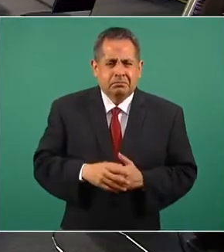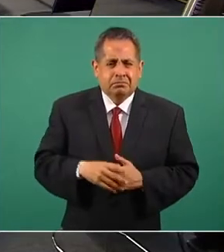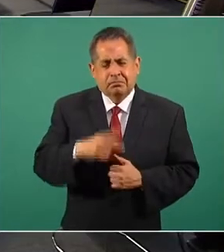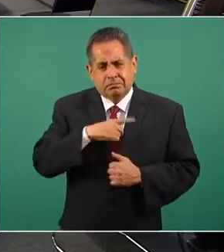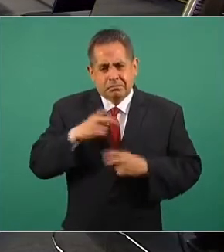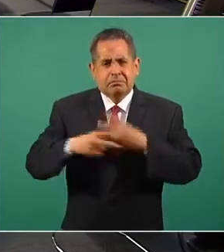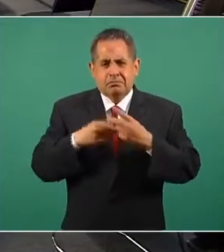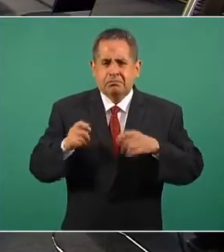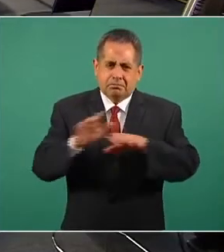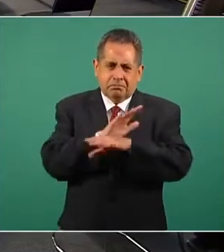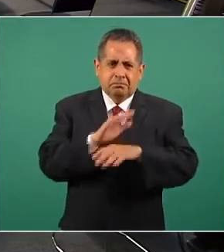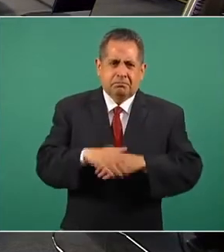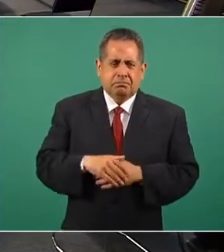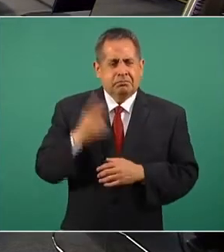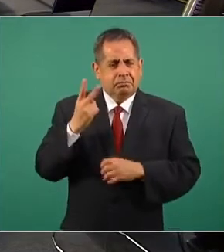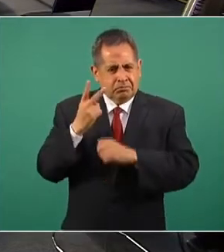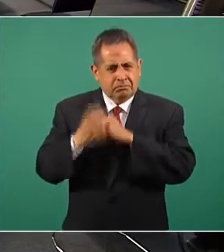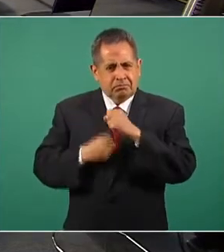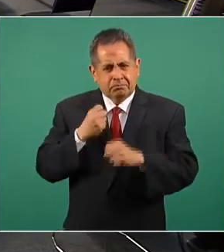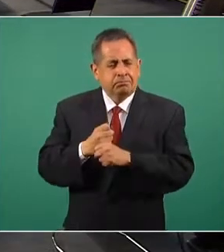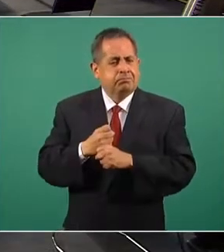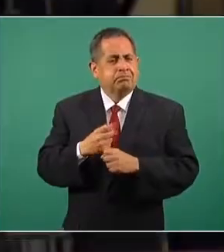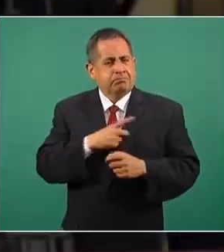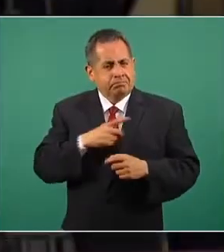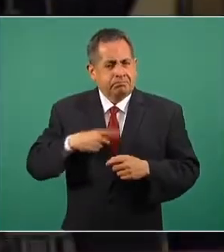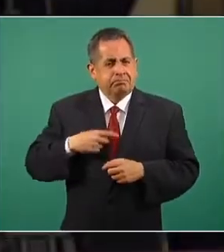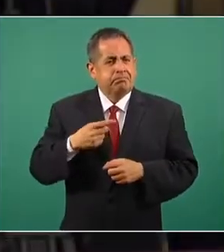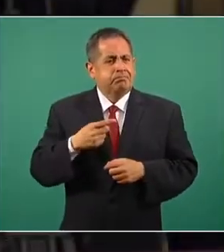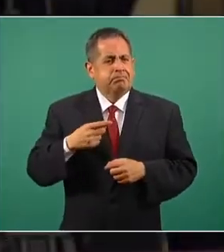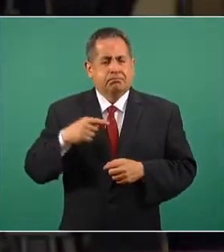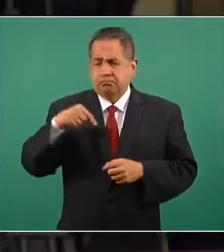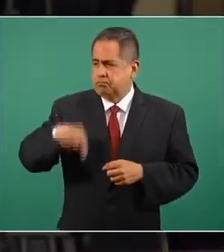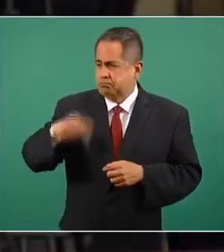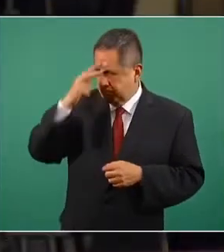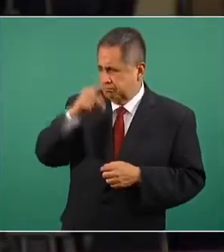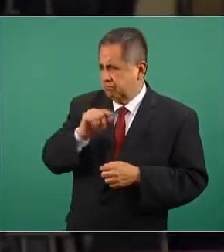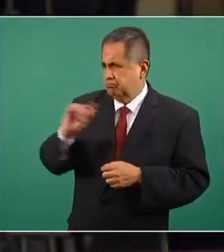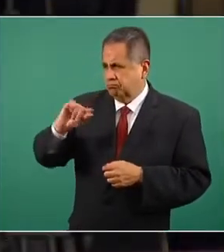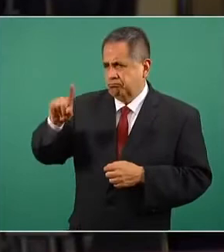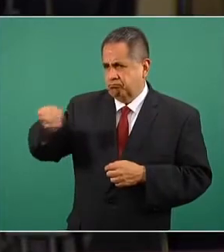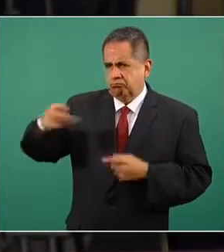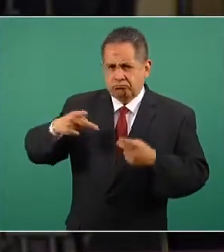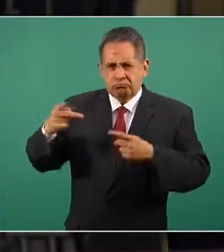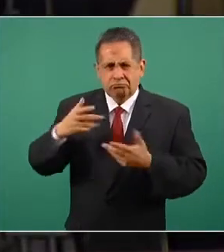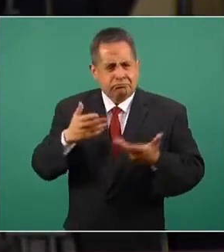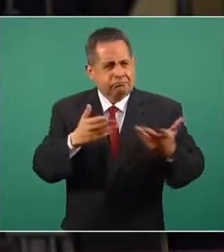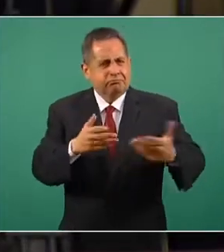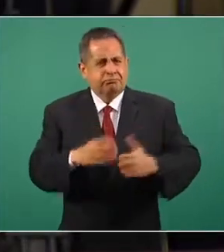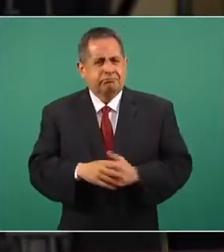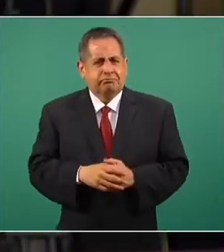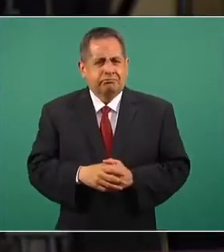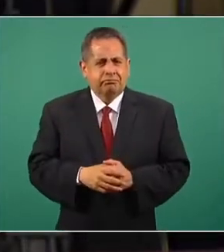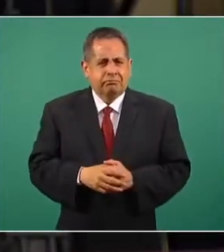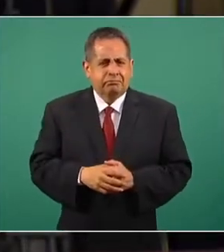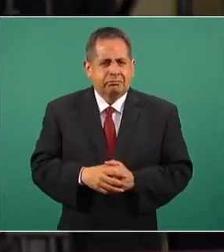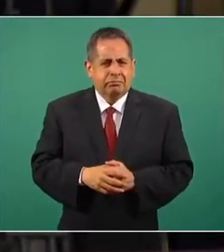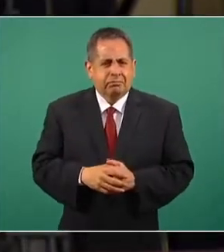que cambiar, ya son dos años y hay gente preparada en México, magistra o